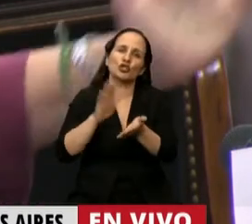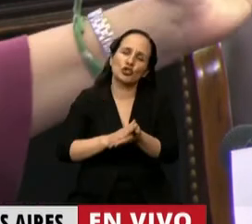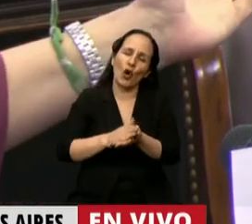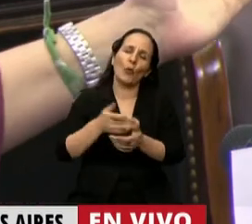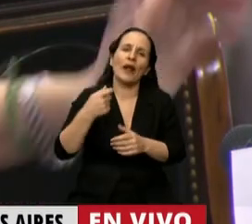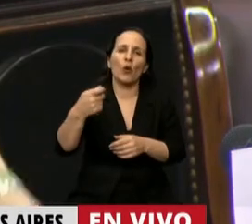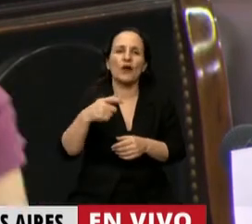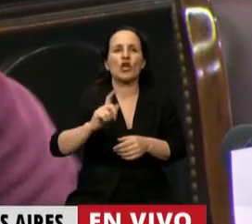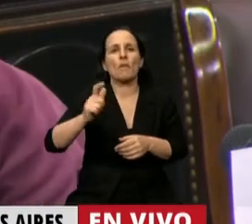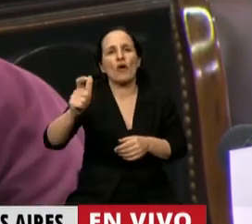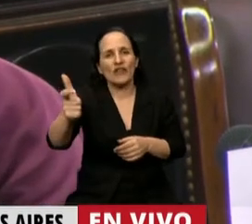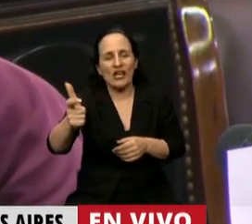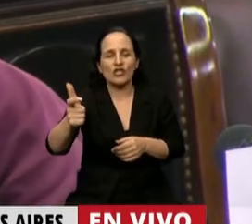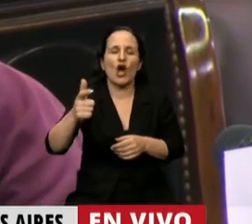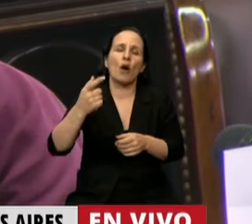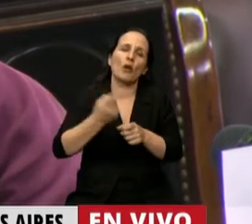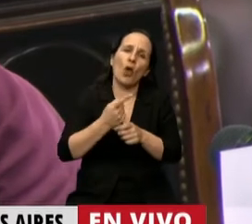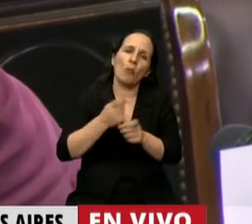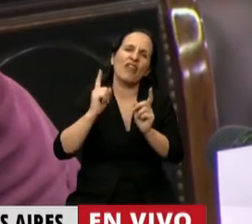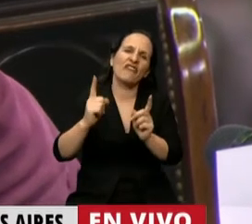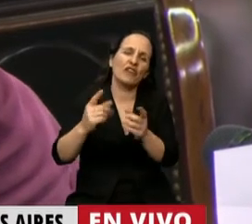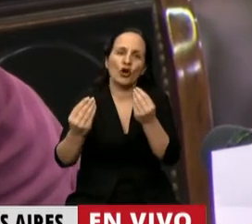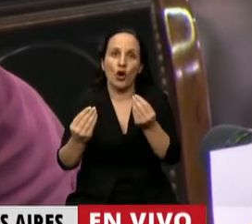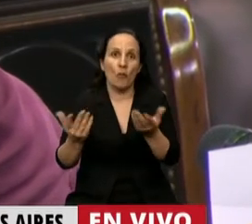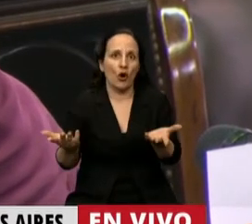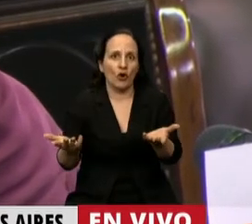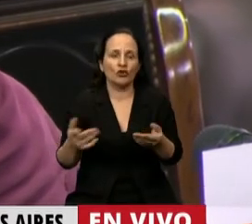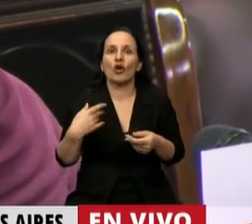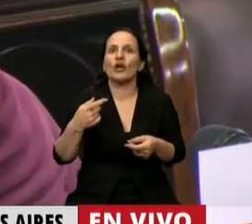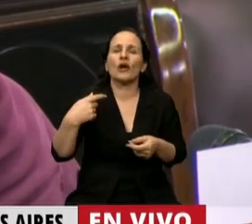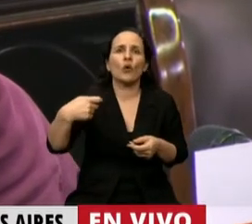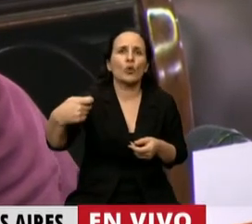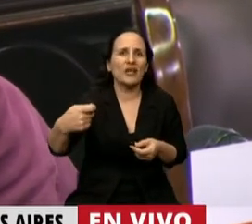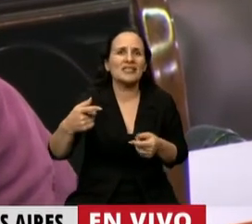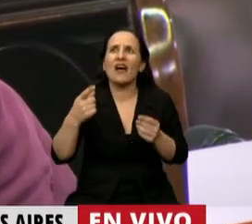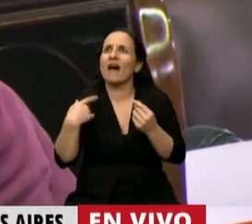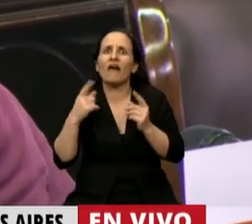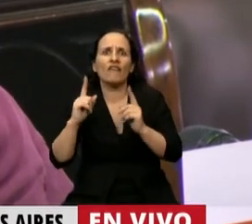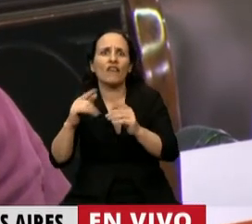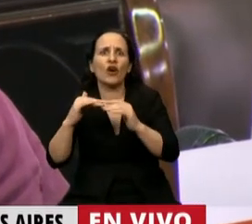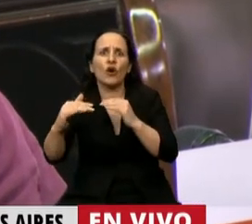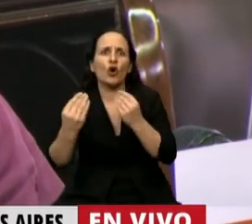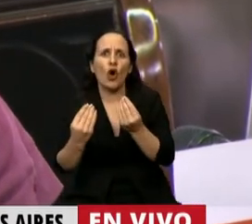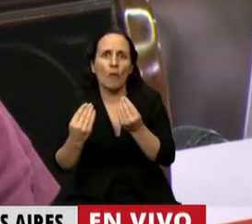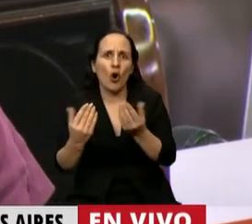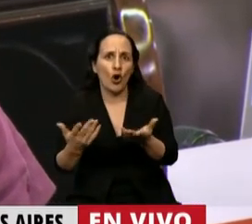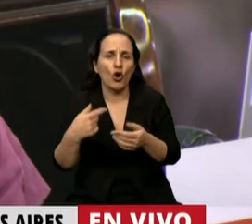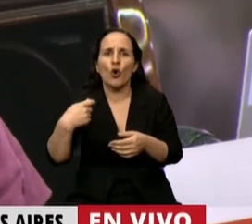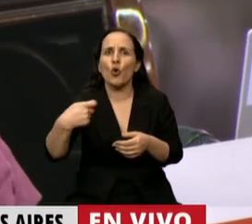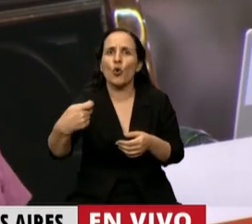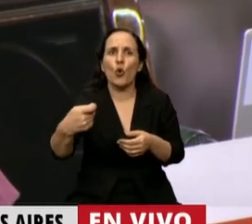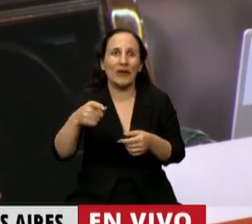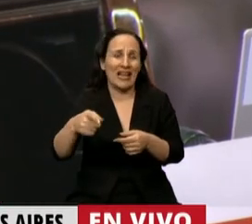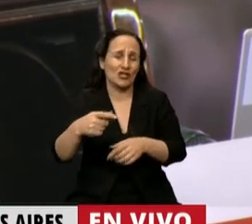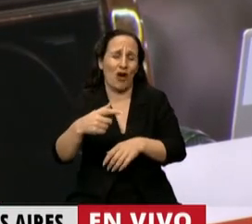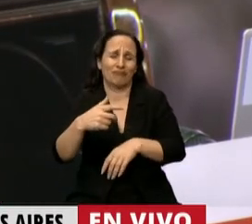jubilatoria porque no se puede sostener. Entonces hagamos sustentable la jubilación. En el verso de sustentable las jubilaciones son jubilaciones de